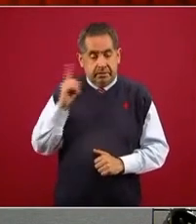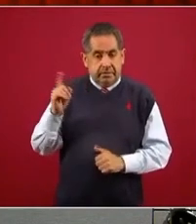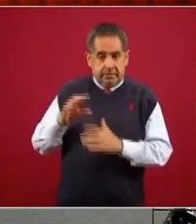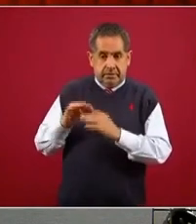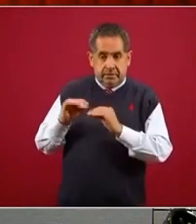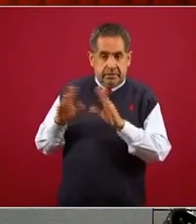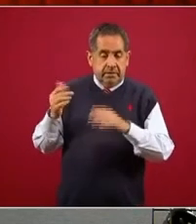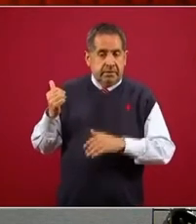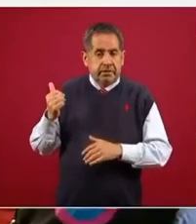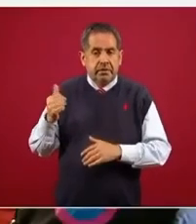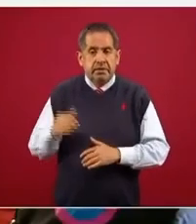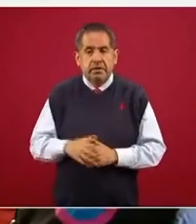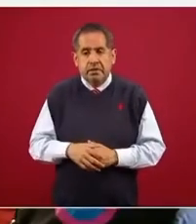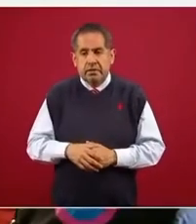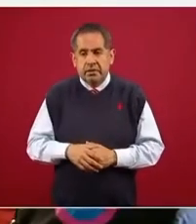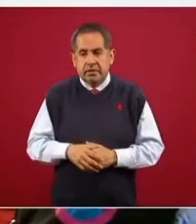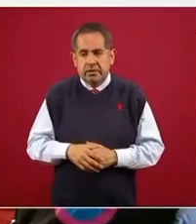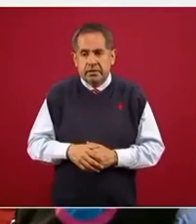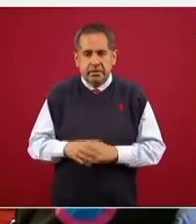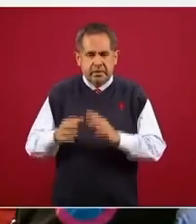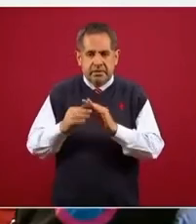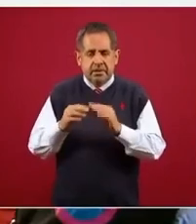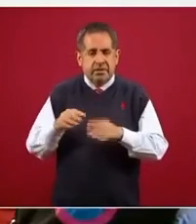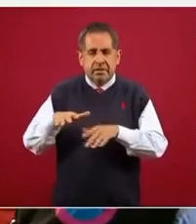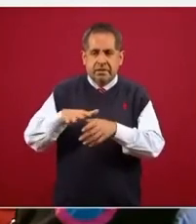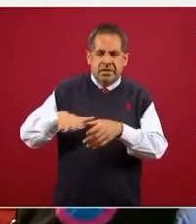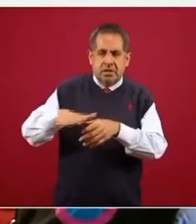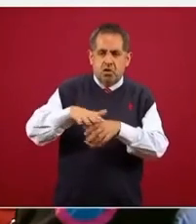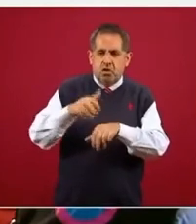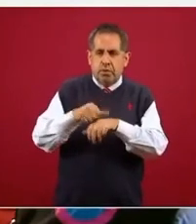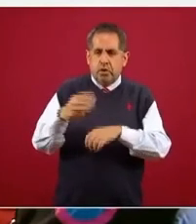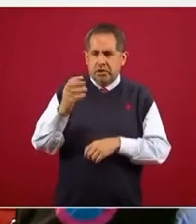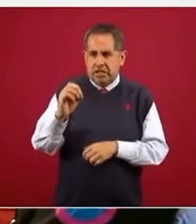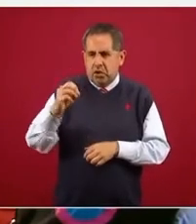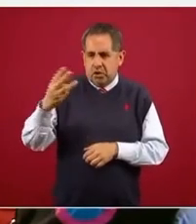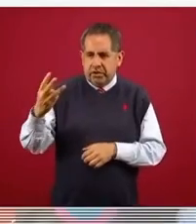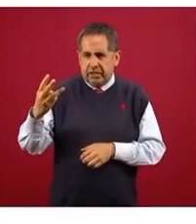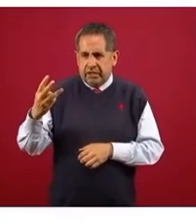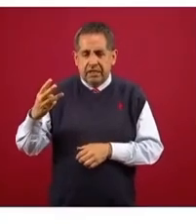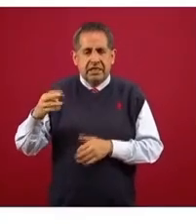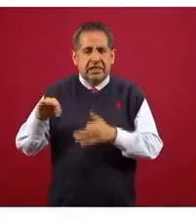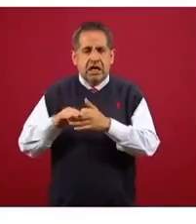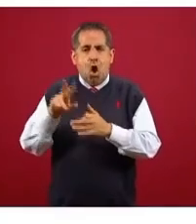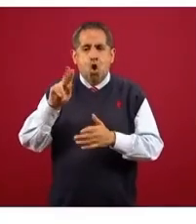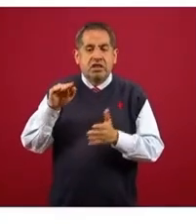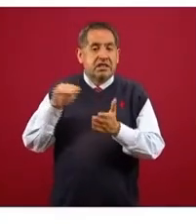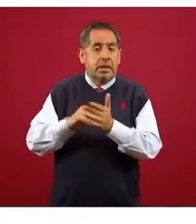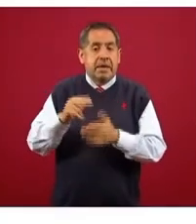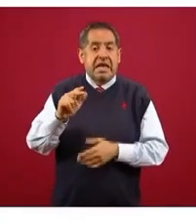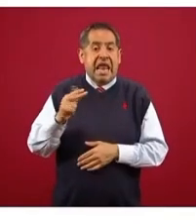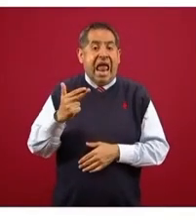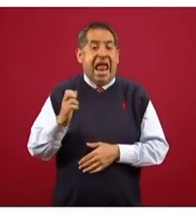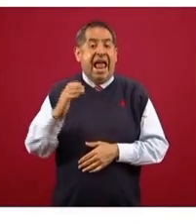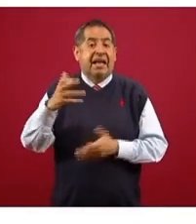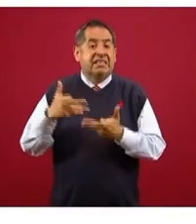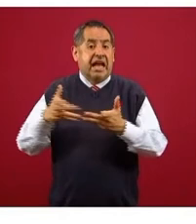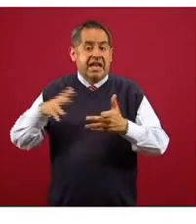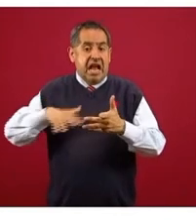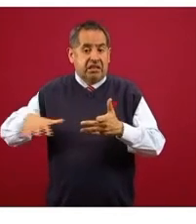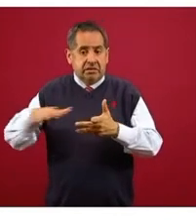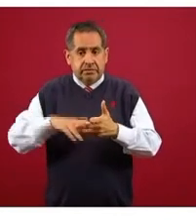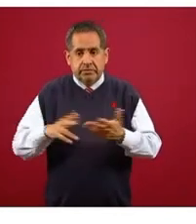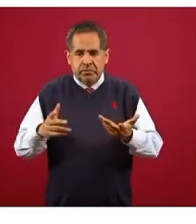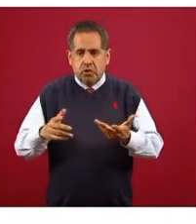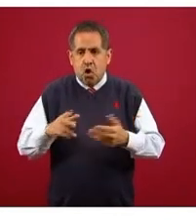aquí también tienen unos, bueno los detalles, el del distrito de Riego 03 tiene cerca de 80 mil hectáreas, los 80 mil